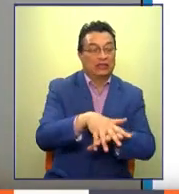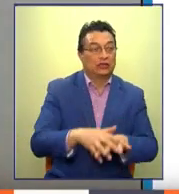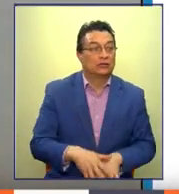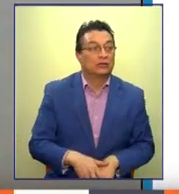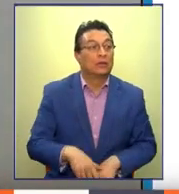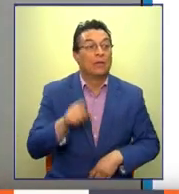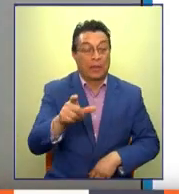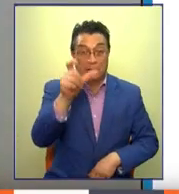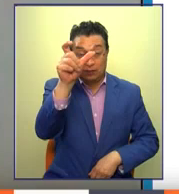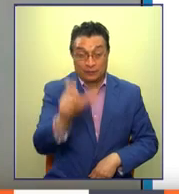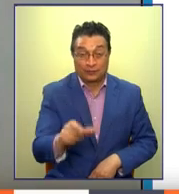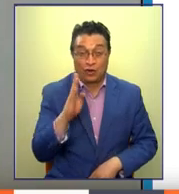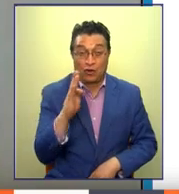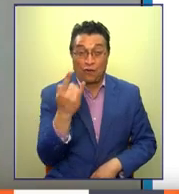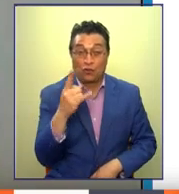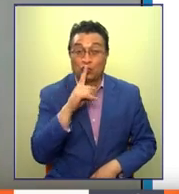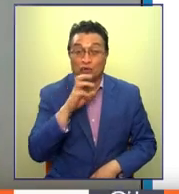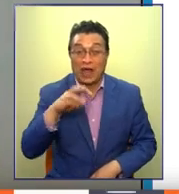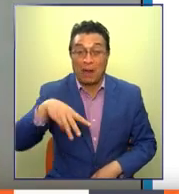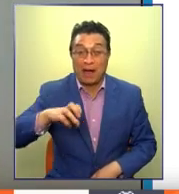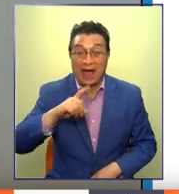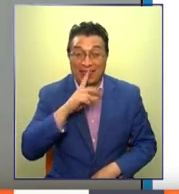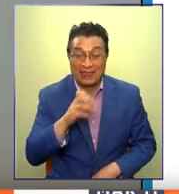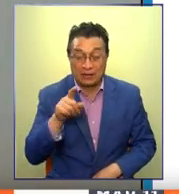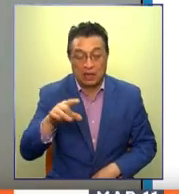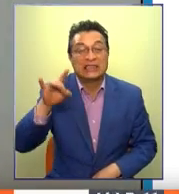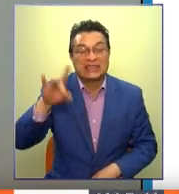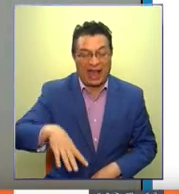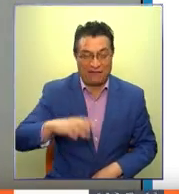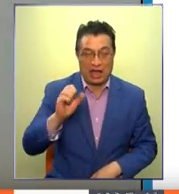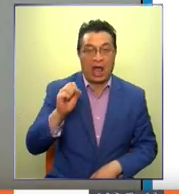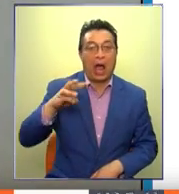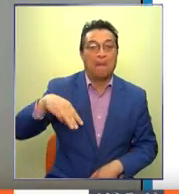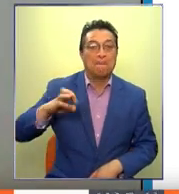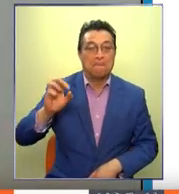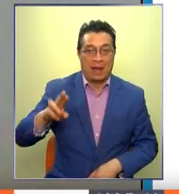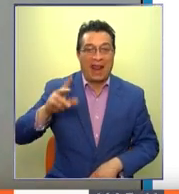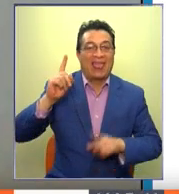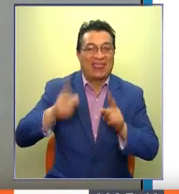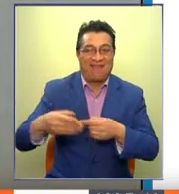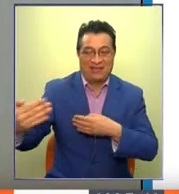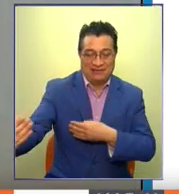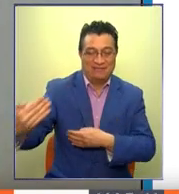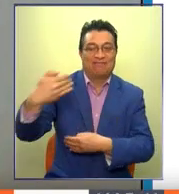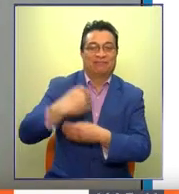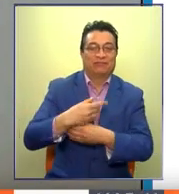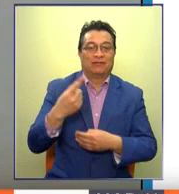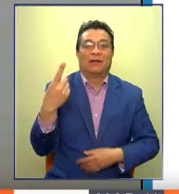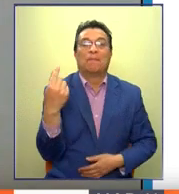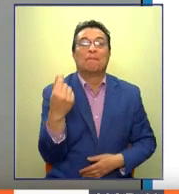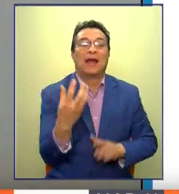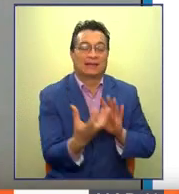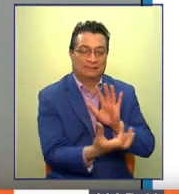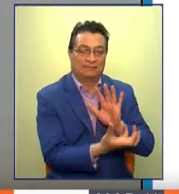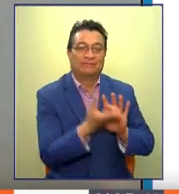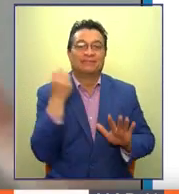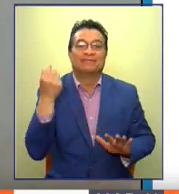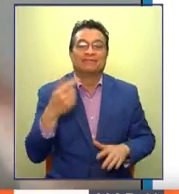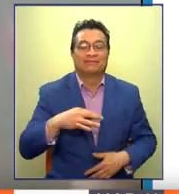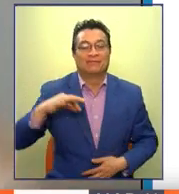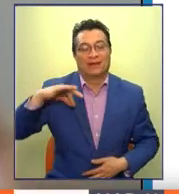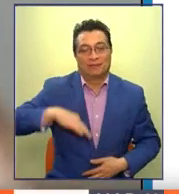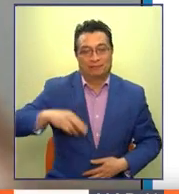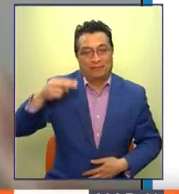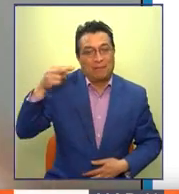Bustamante sabía perfectamente que Ámbar tenía que recurrir al domicilio para efectos de poder tener el dinero que le